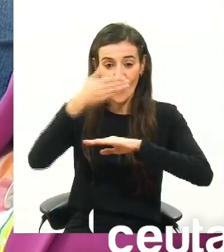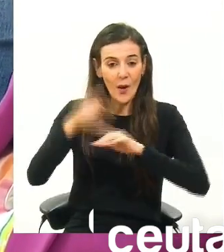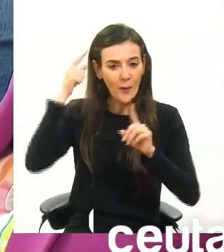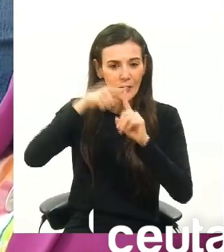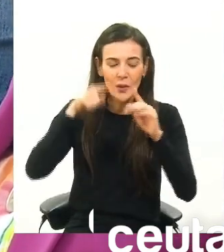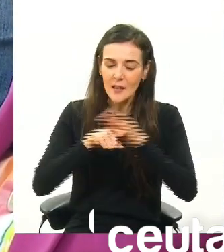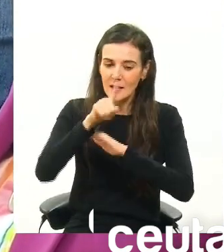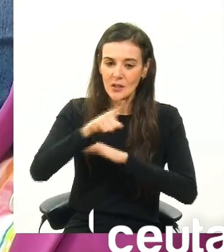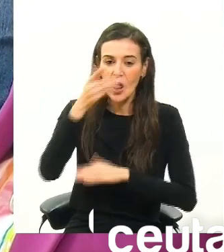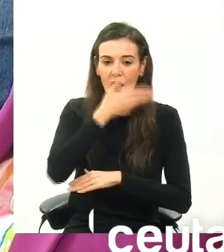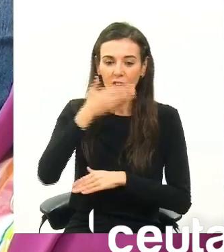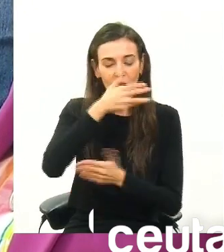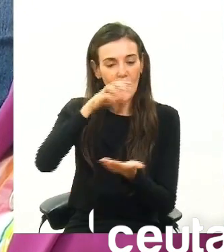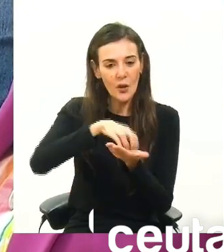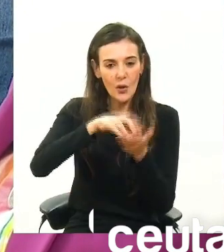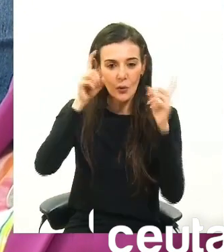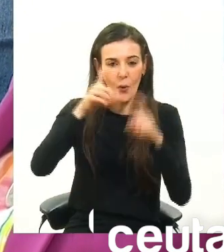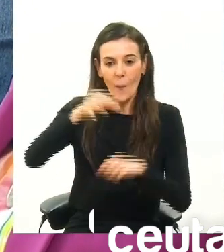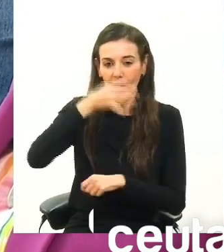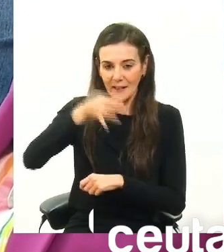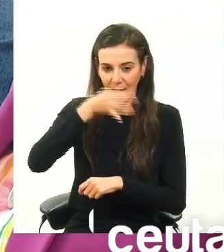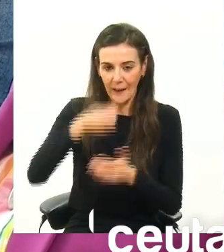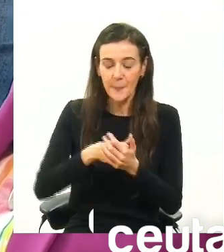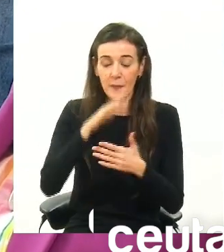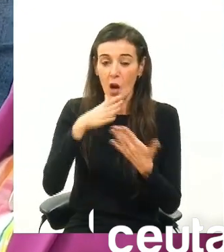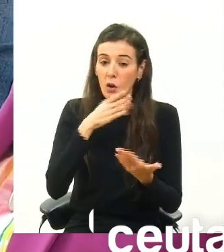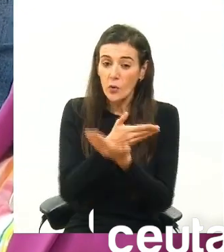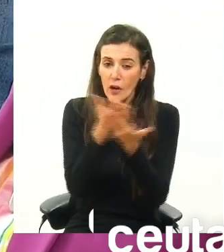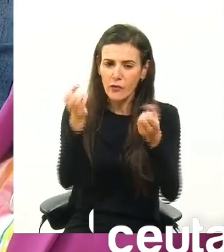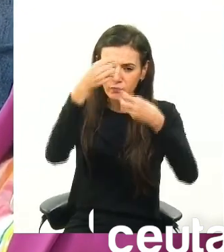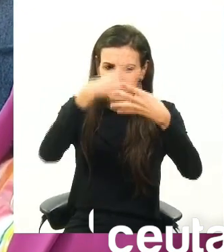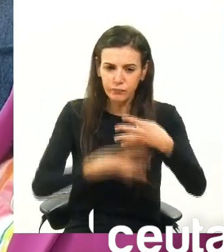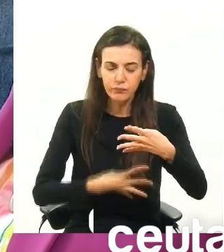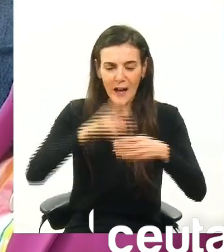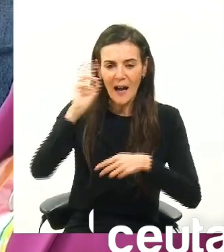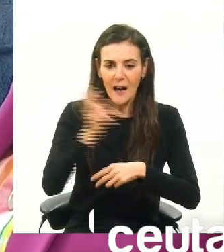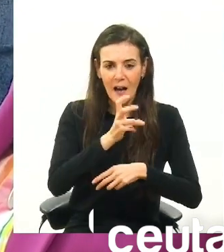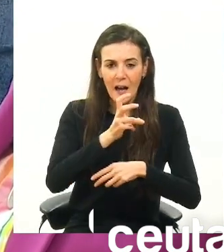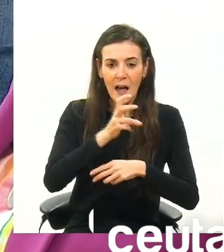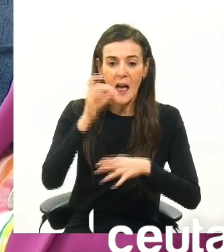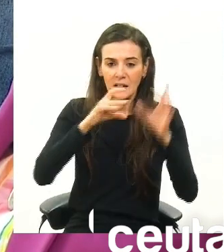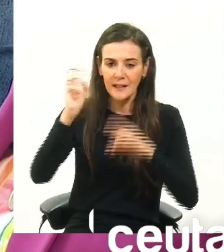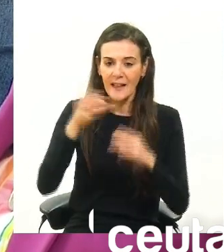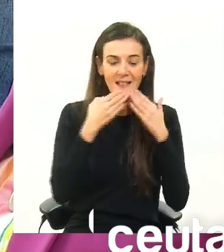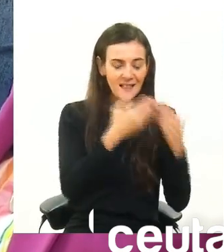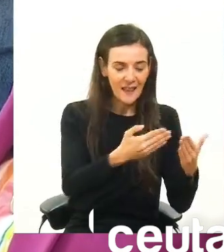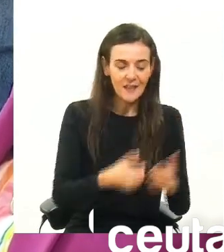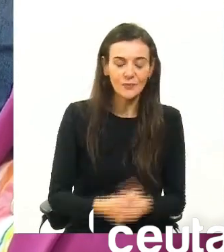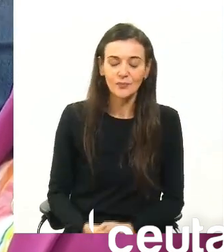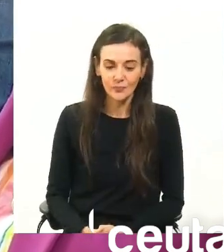desarrollar en los centros educativos en horario de tarde, con una oferta variada en cuanto a la naturaleza de las actividades. Muchas gracias.